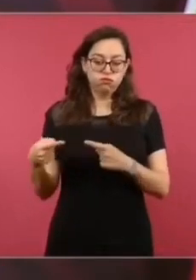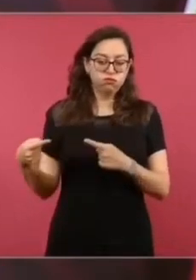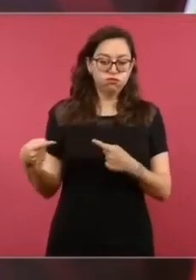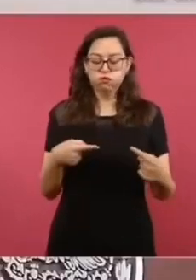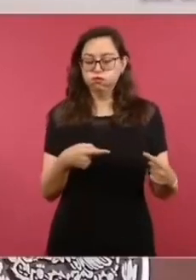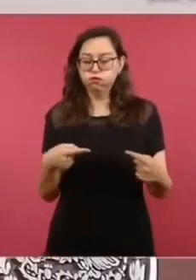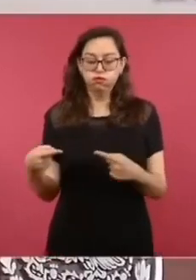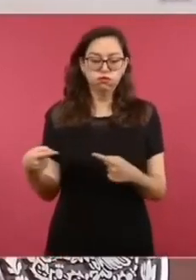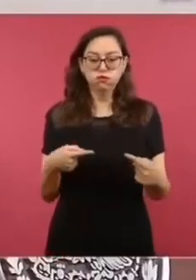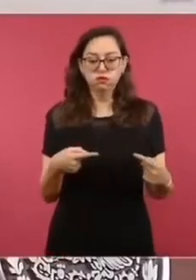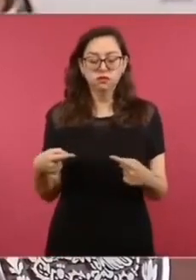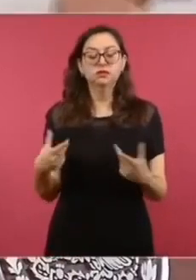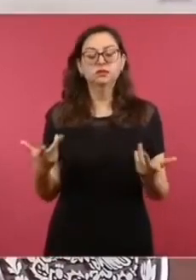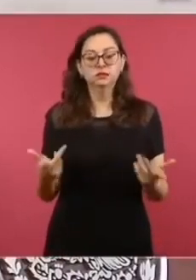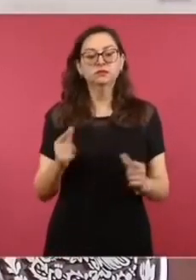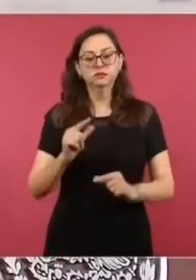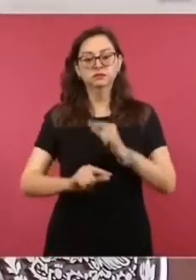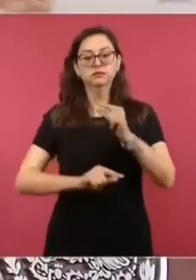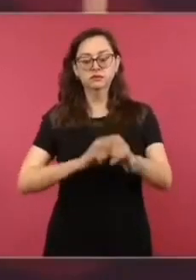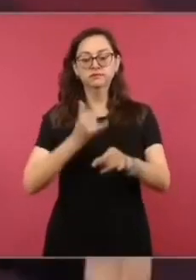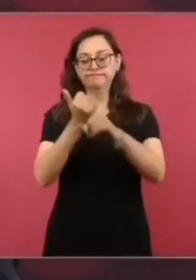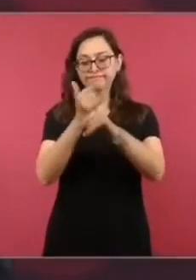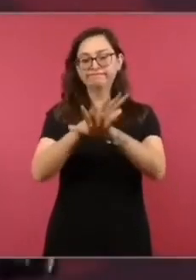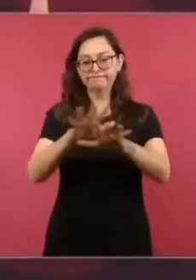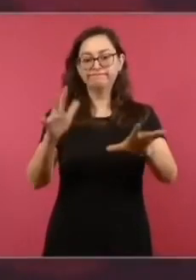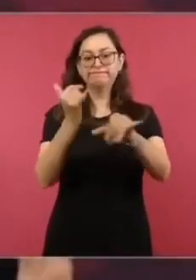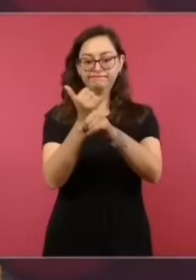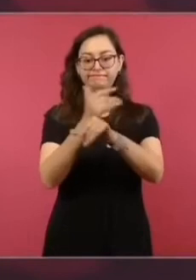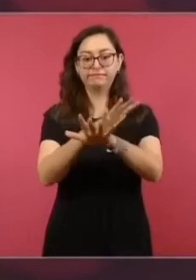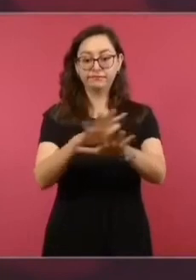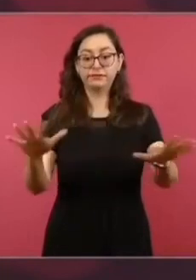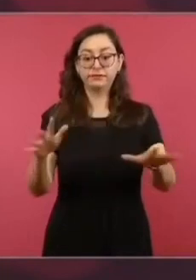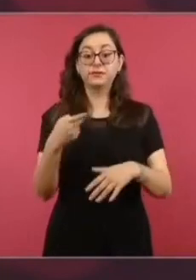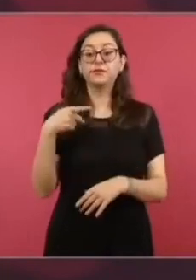vamos poco a poco a informar, pero ahora lo que queremos